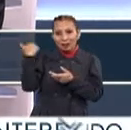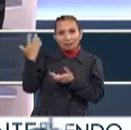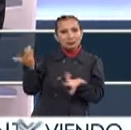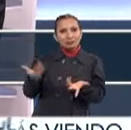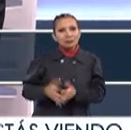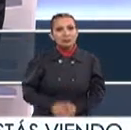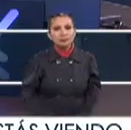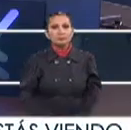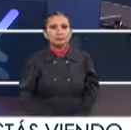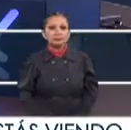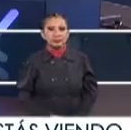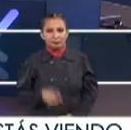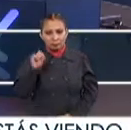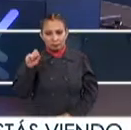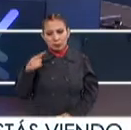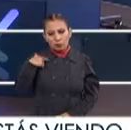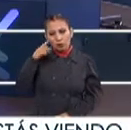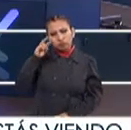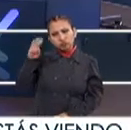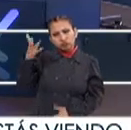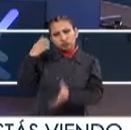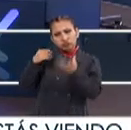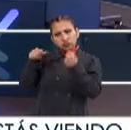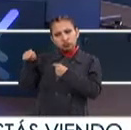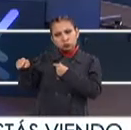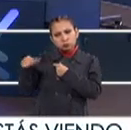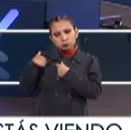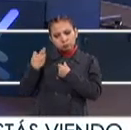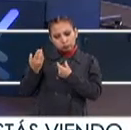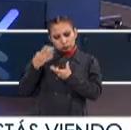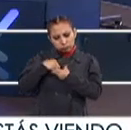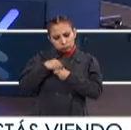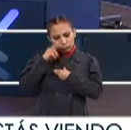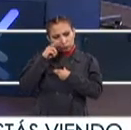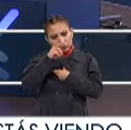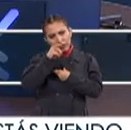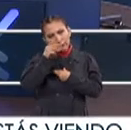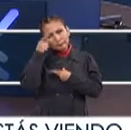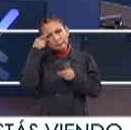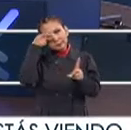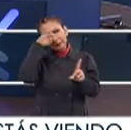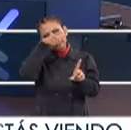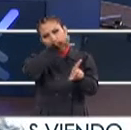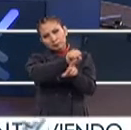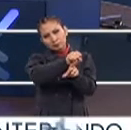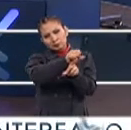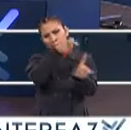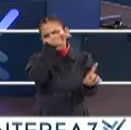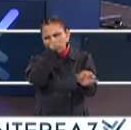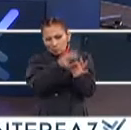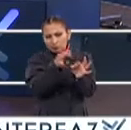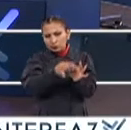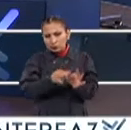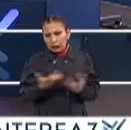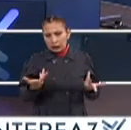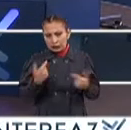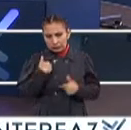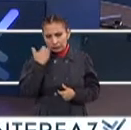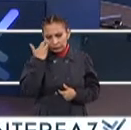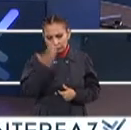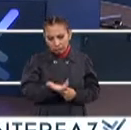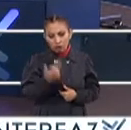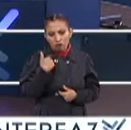Creo que con esta movilidad Me permitió Realizar O ver Qué metas Específicas Quiero realizar